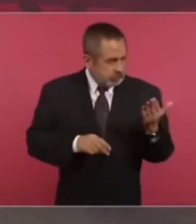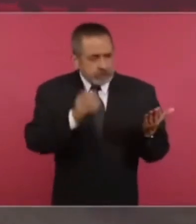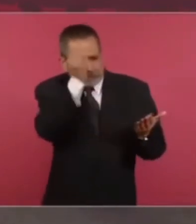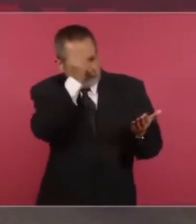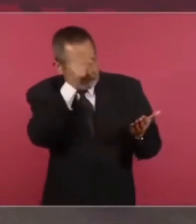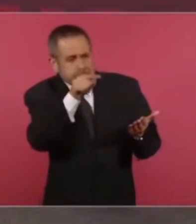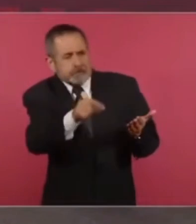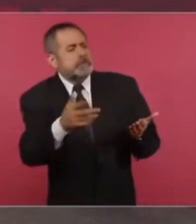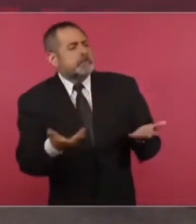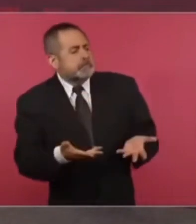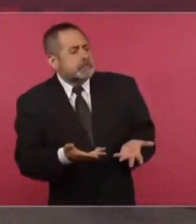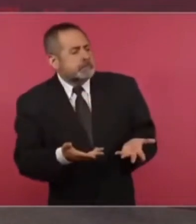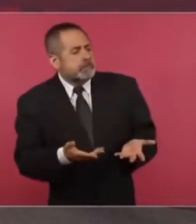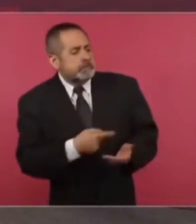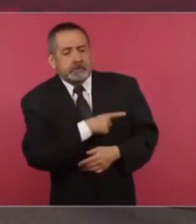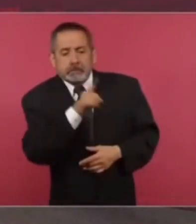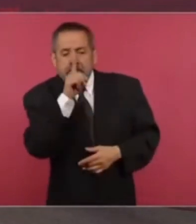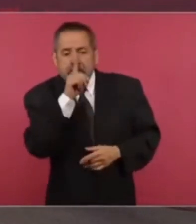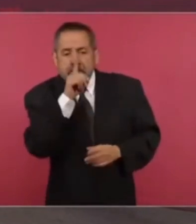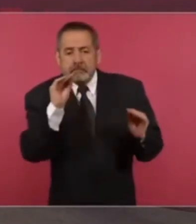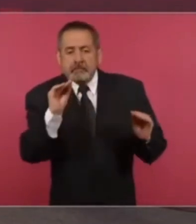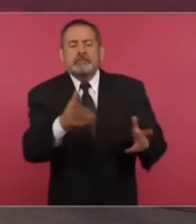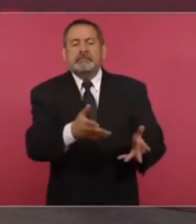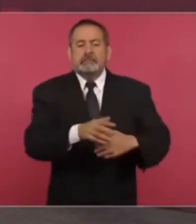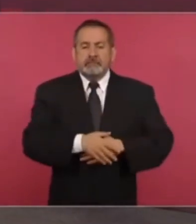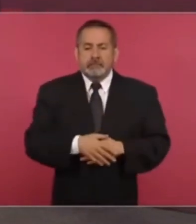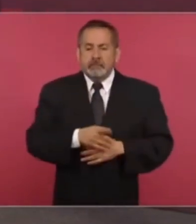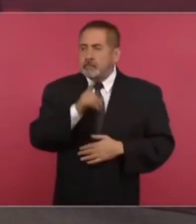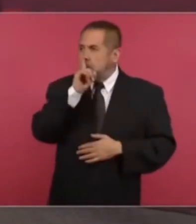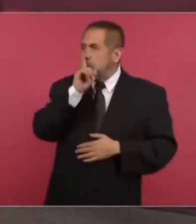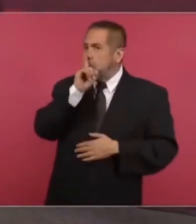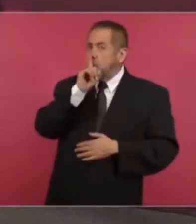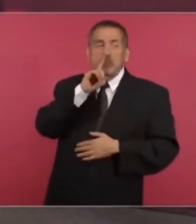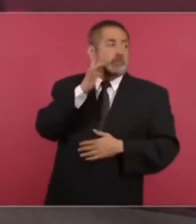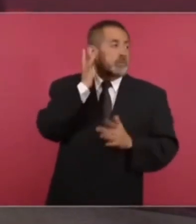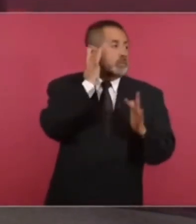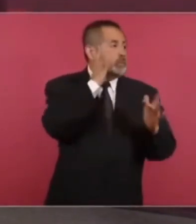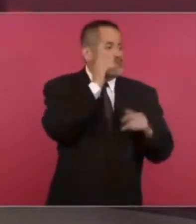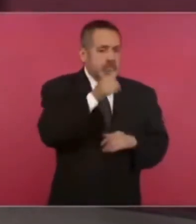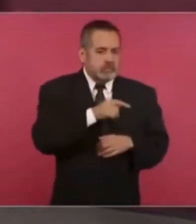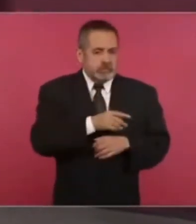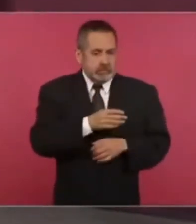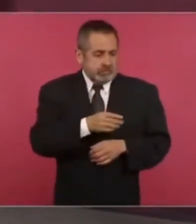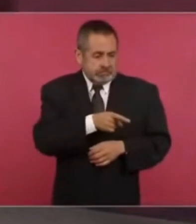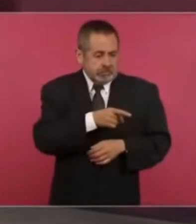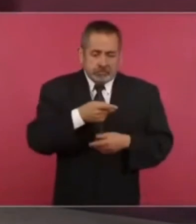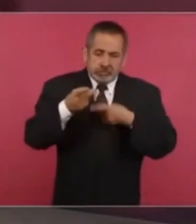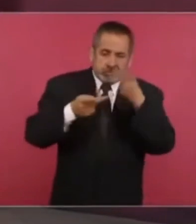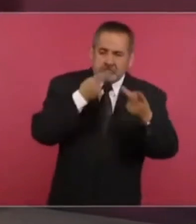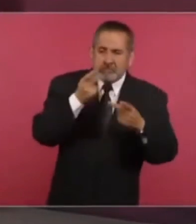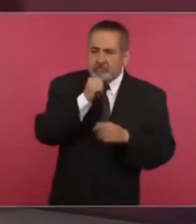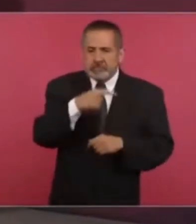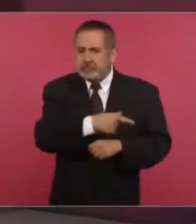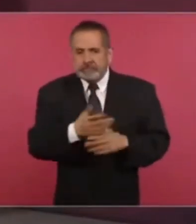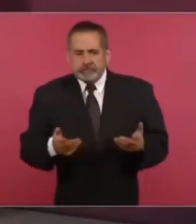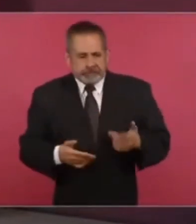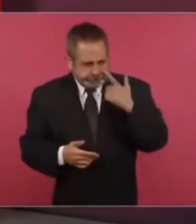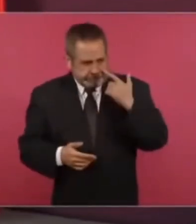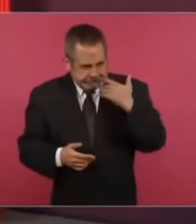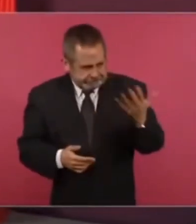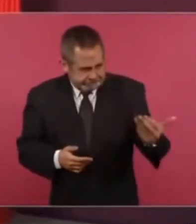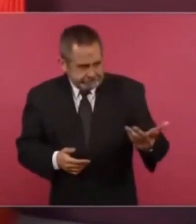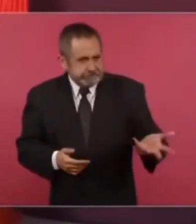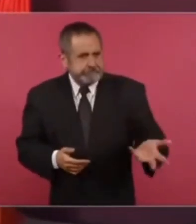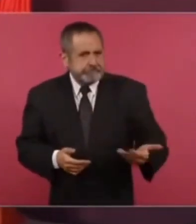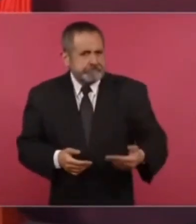y nunca dijeron nada de esto ni han dicho nada como también me gustaría mucho